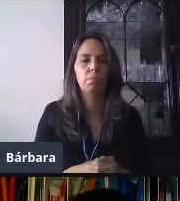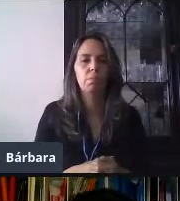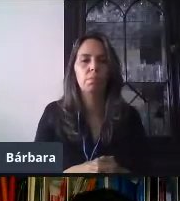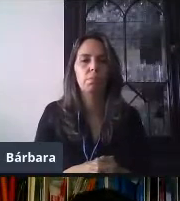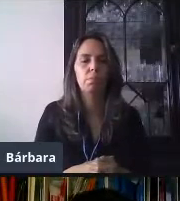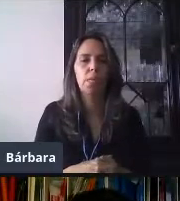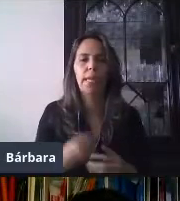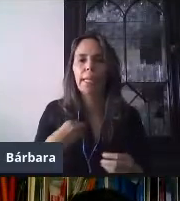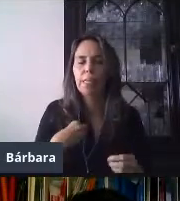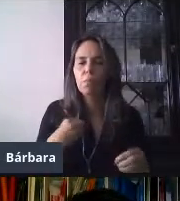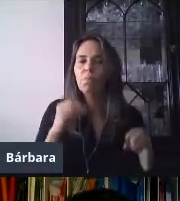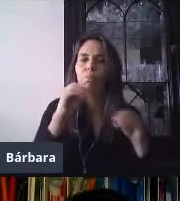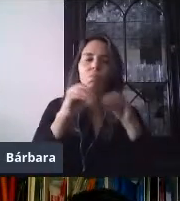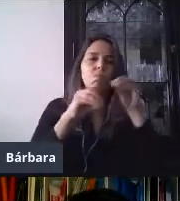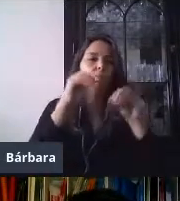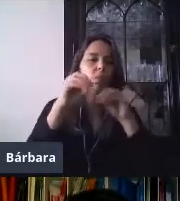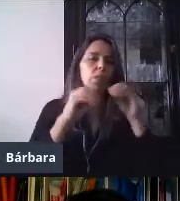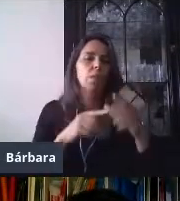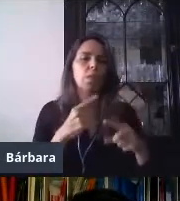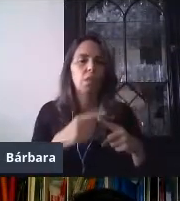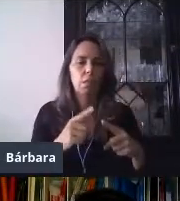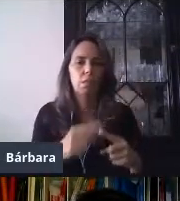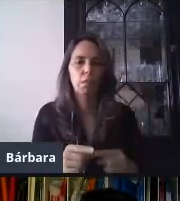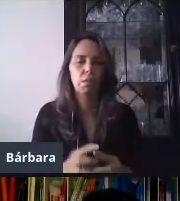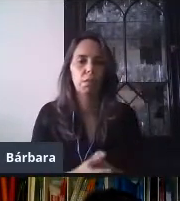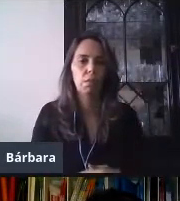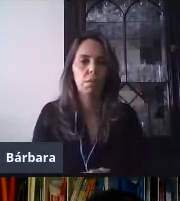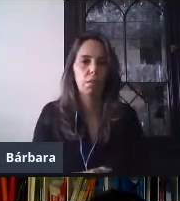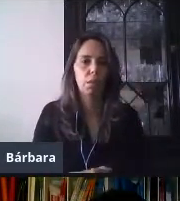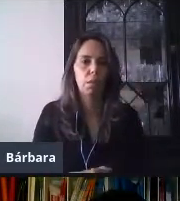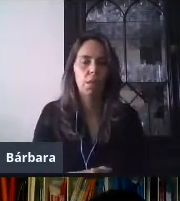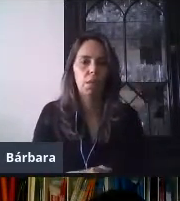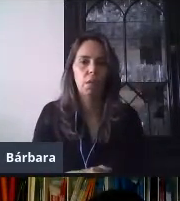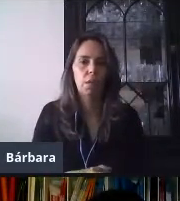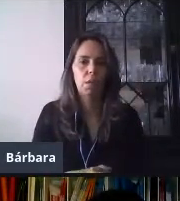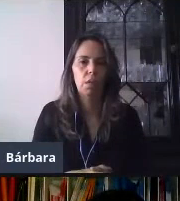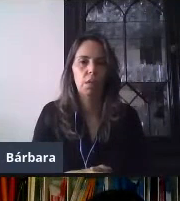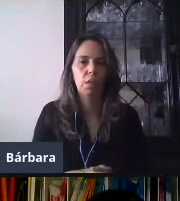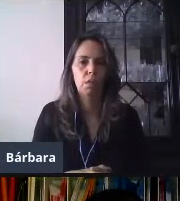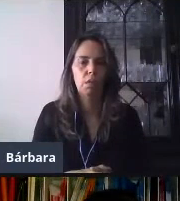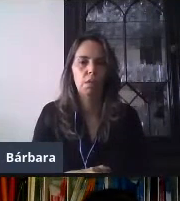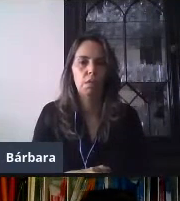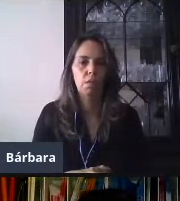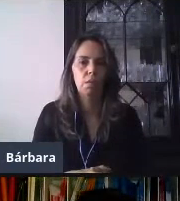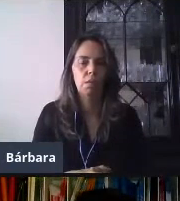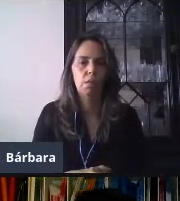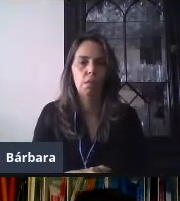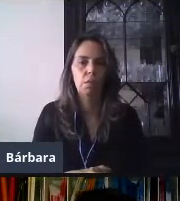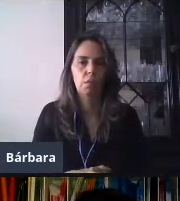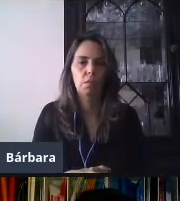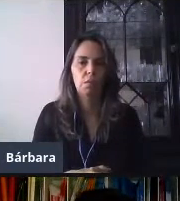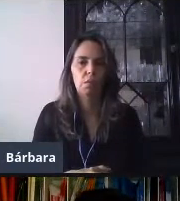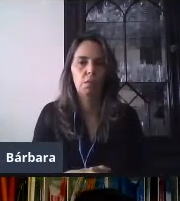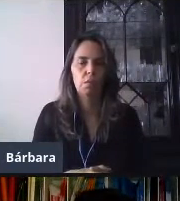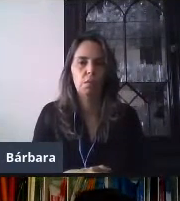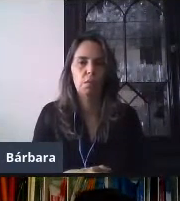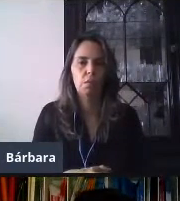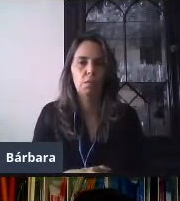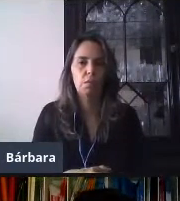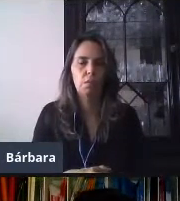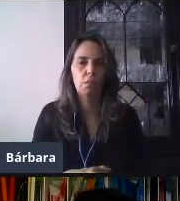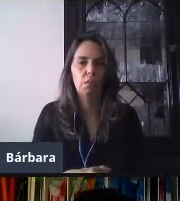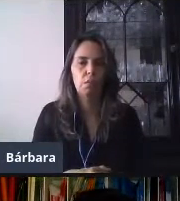agrego mis actividades. agrego mi última... Están haciendo una pregunta. Yo creo que es muy, muy pertinente esta pregunta.